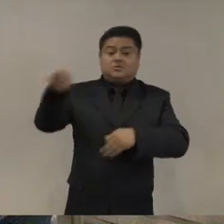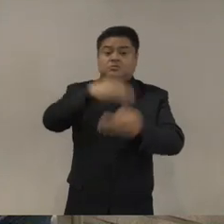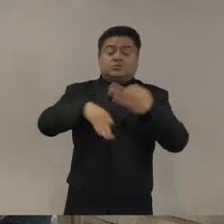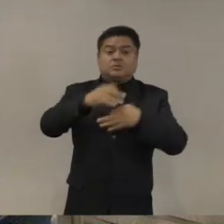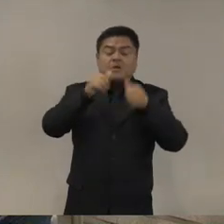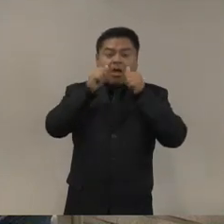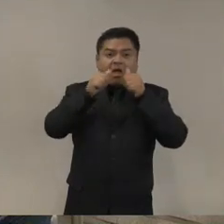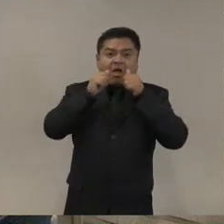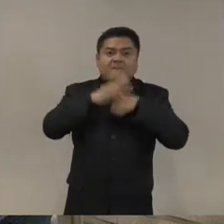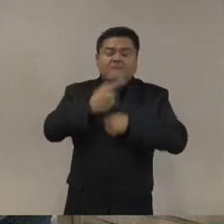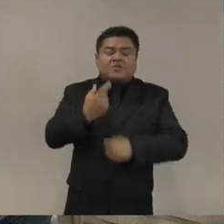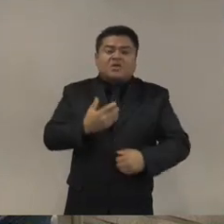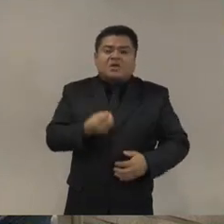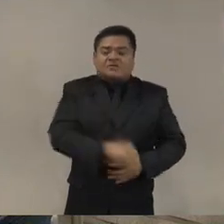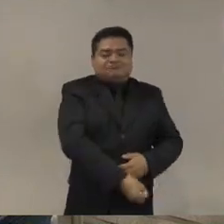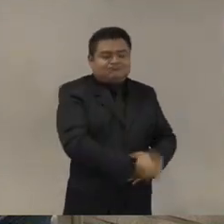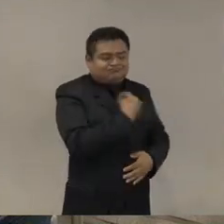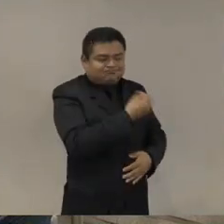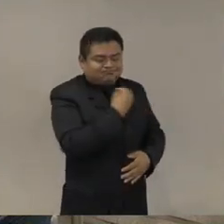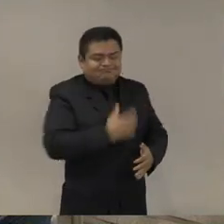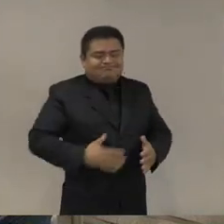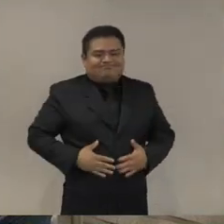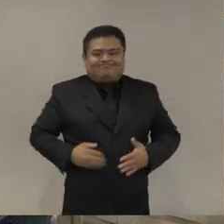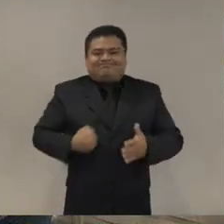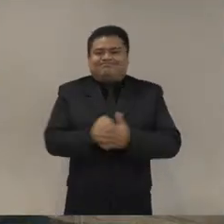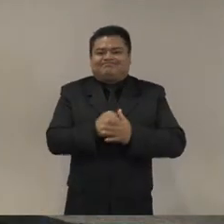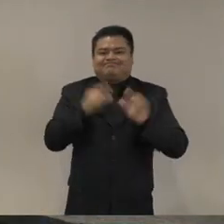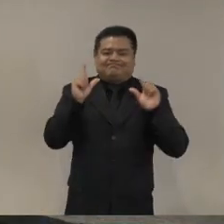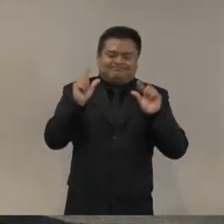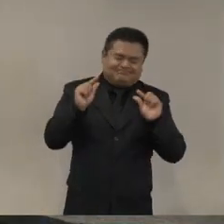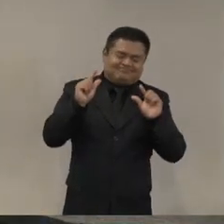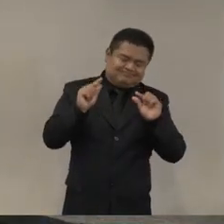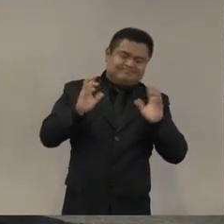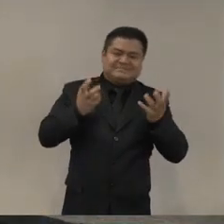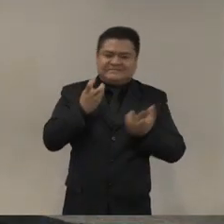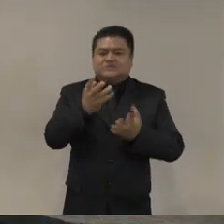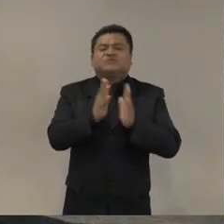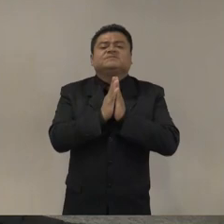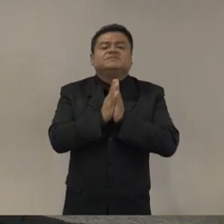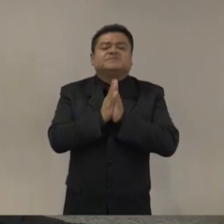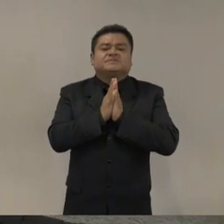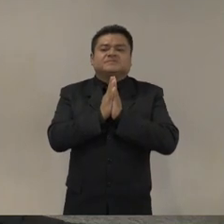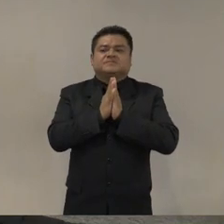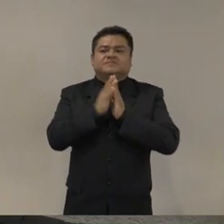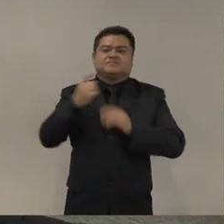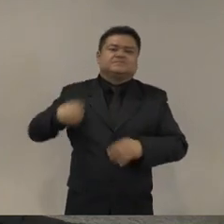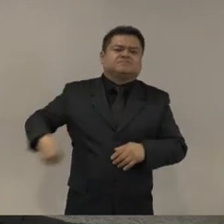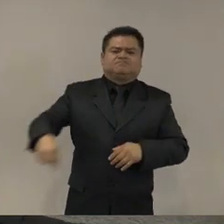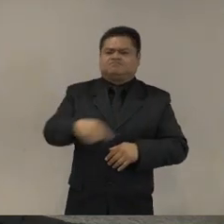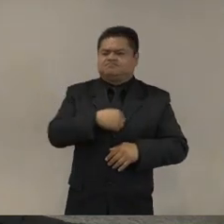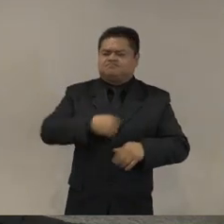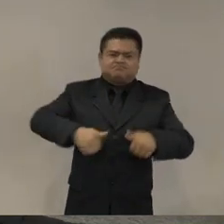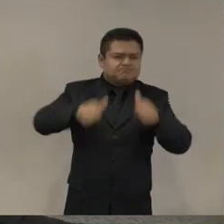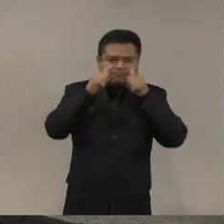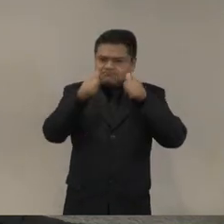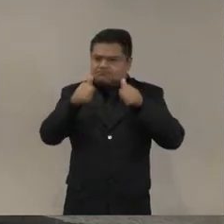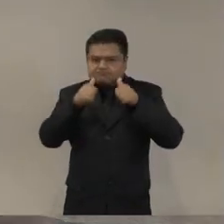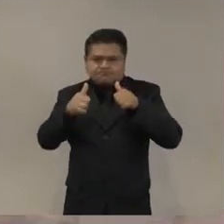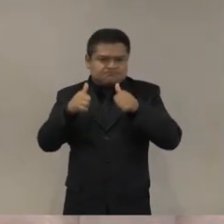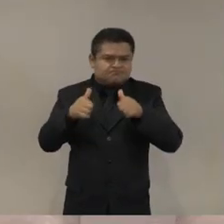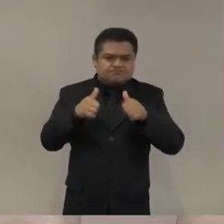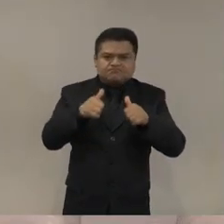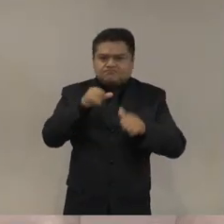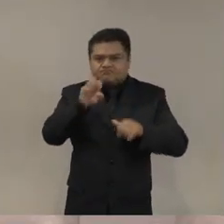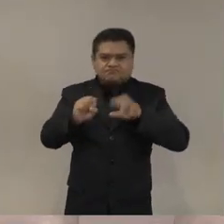pido a todos que estemos como lo más, ¿cómo se llama?, naranja mecánica posible, atentos a lo